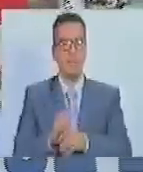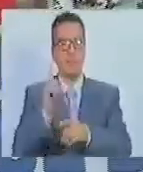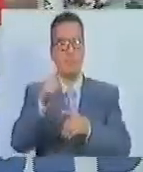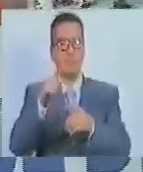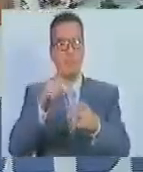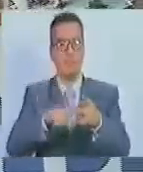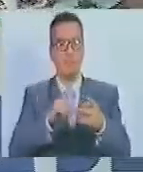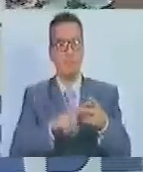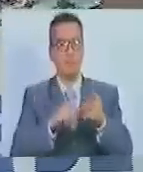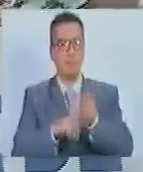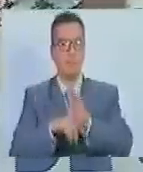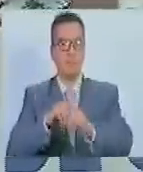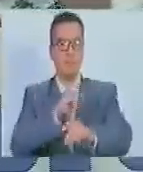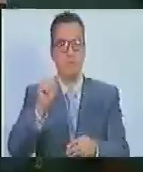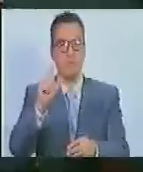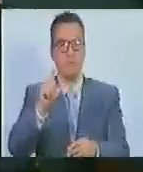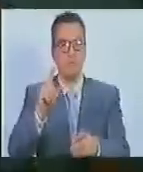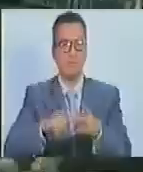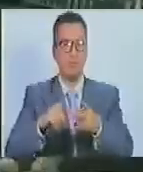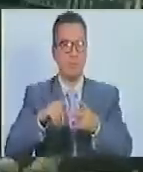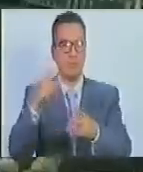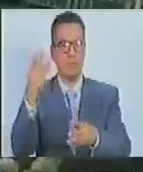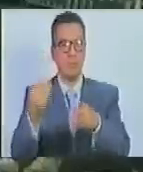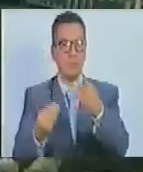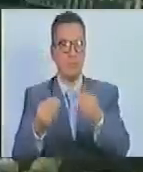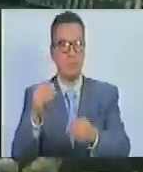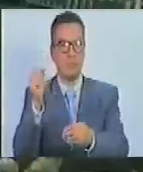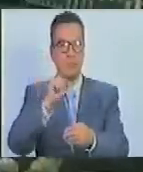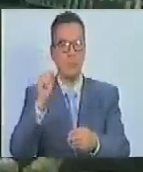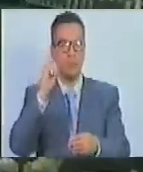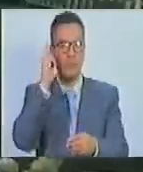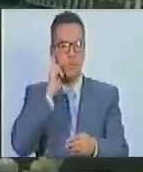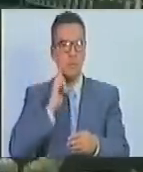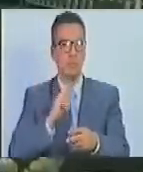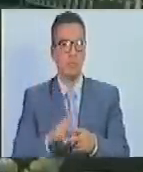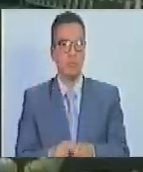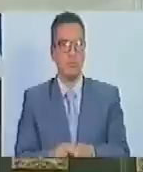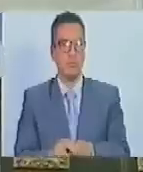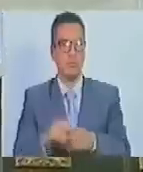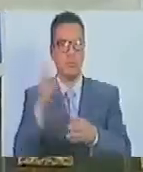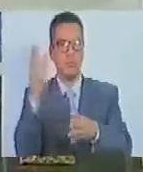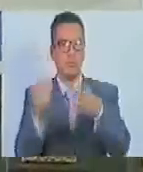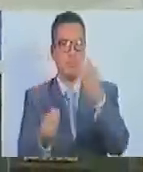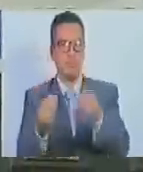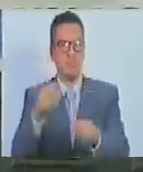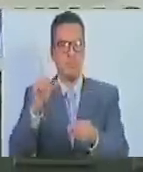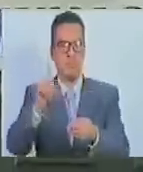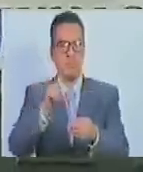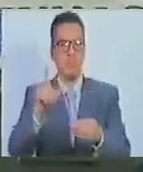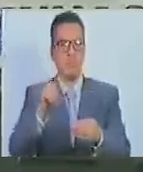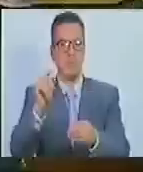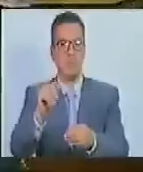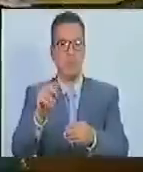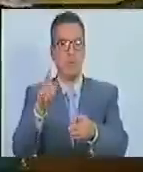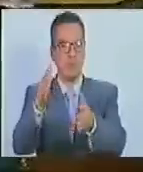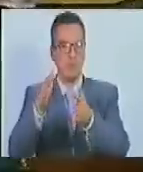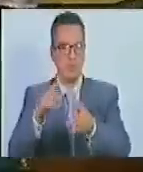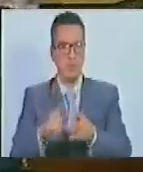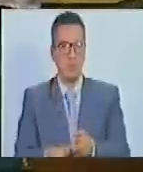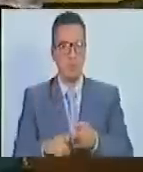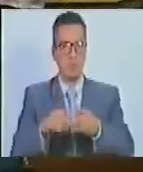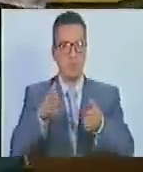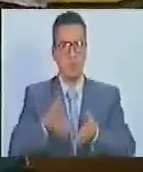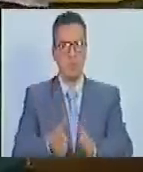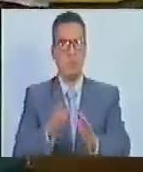Antonio José de Zucre Navi Herrera socialista Simón Bolívar comuna Lanceros de la Victoria comuna El